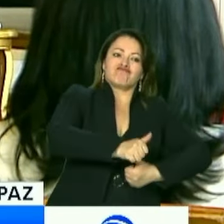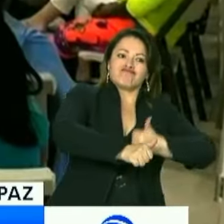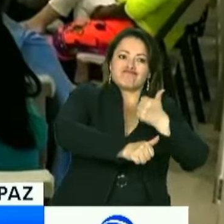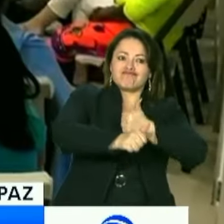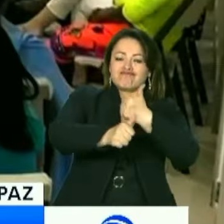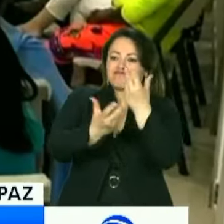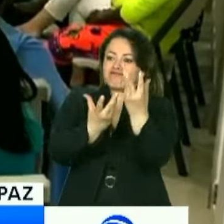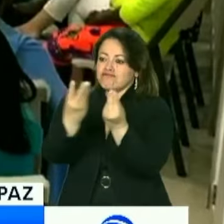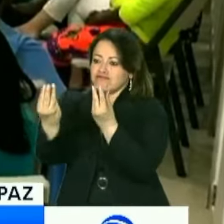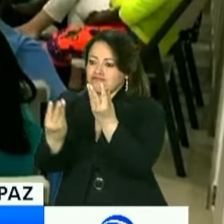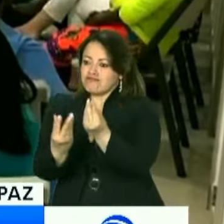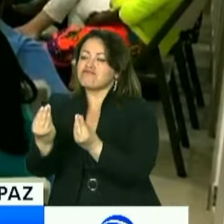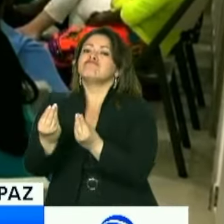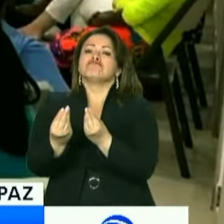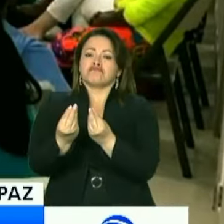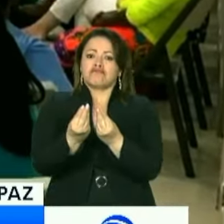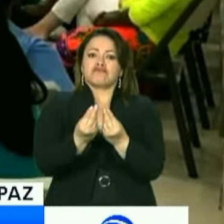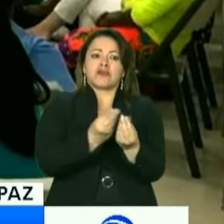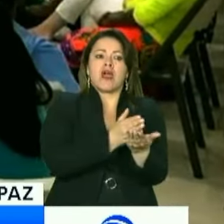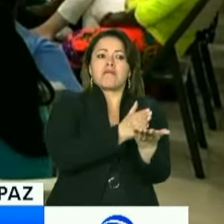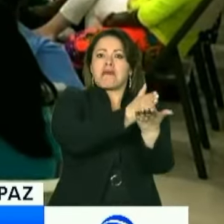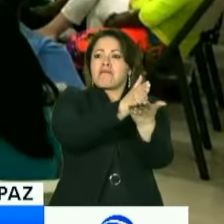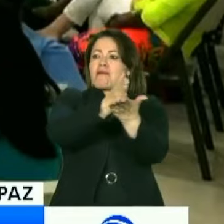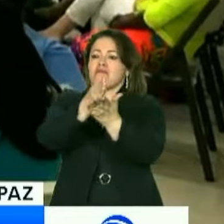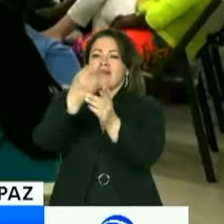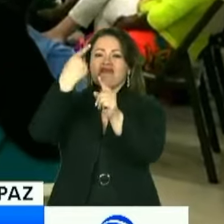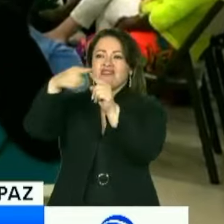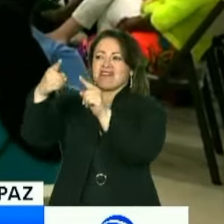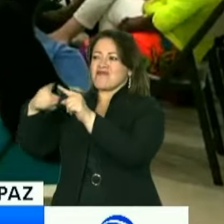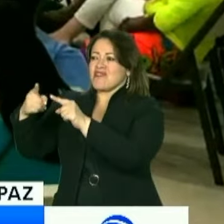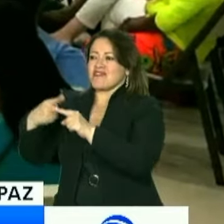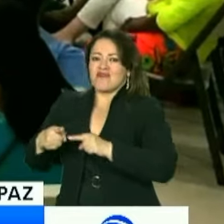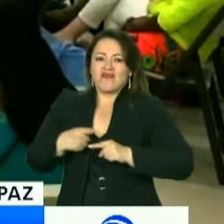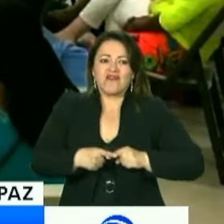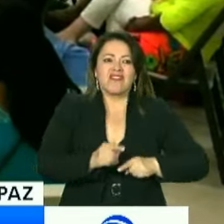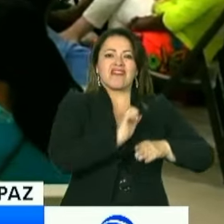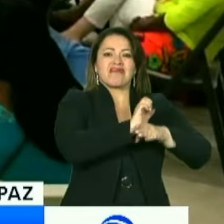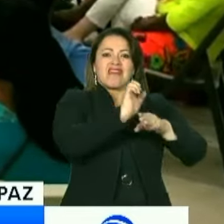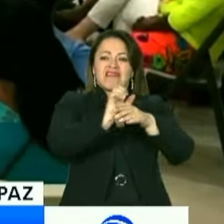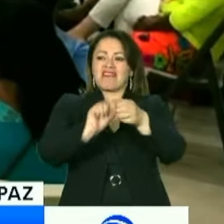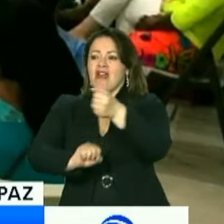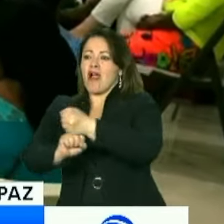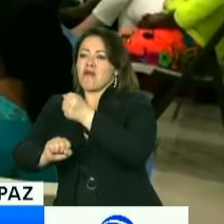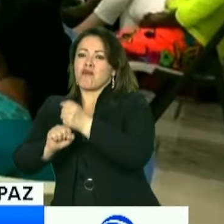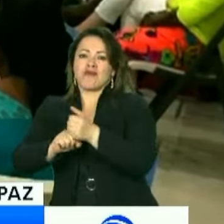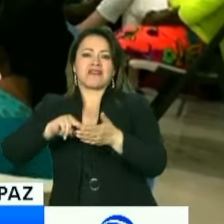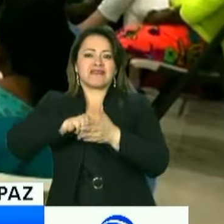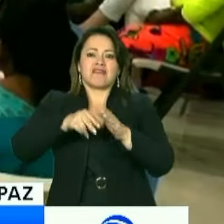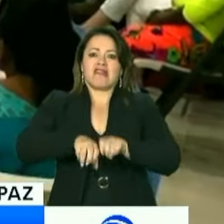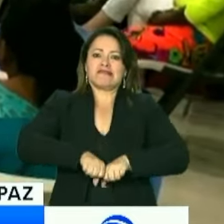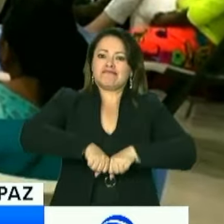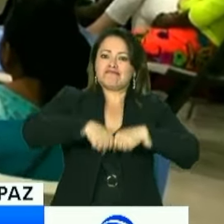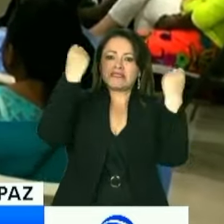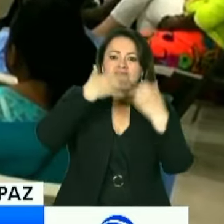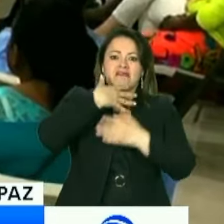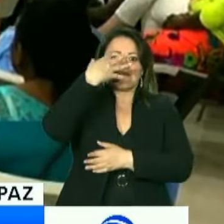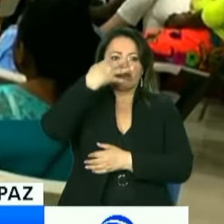en Colombia va a una instancia diferente, lo que genera que se fragmente la verdad, lo cual, según él, es una piedra angular en la impunidad.